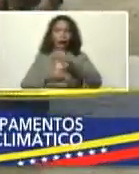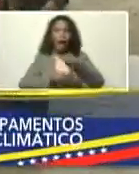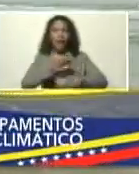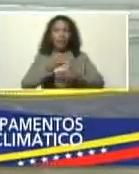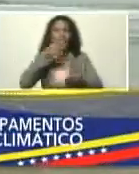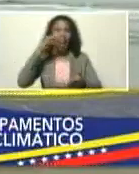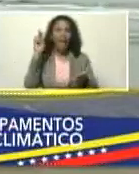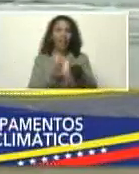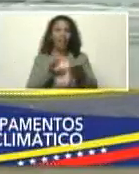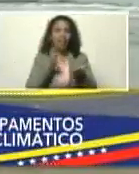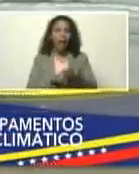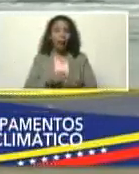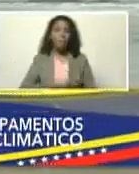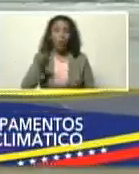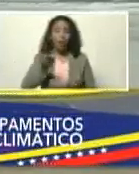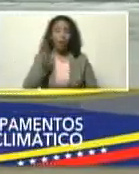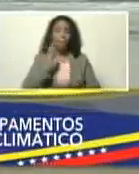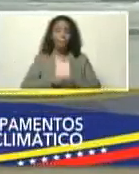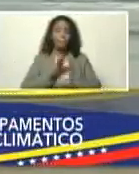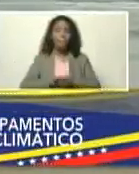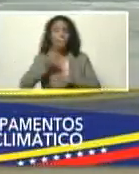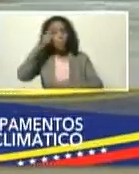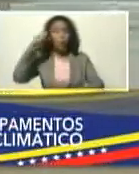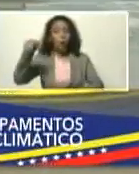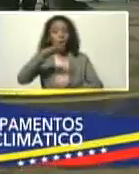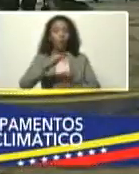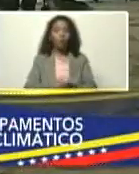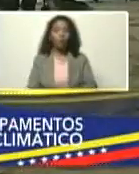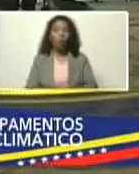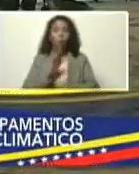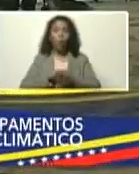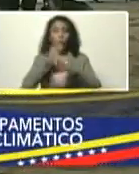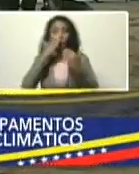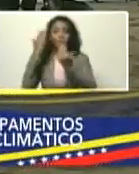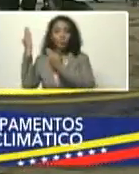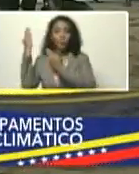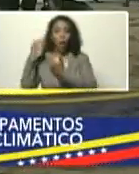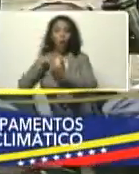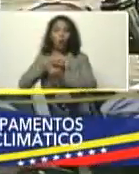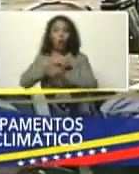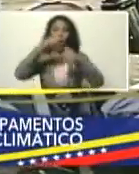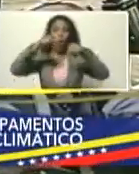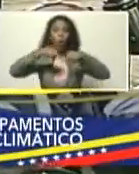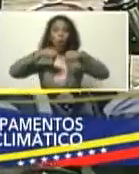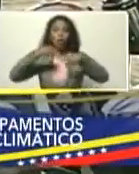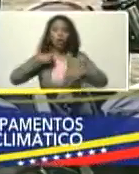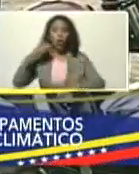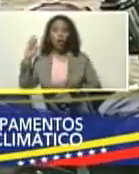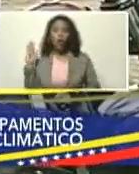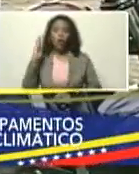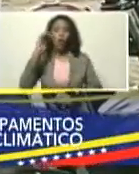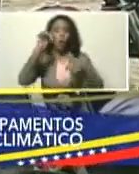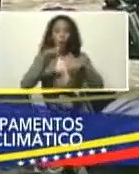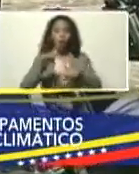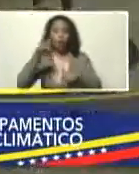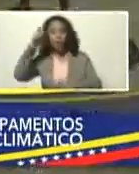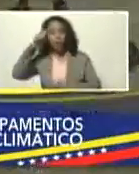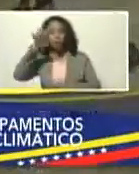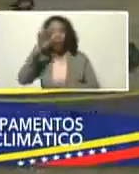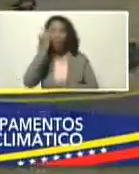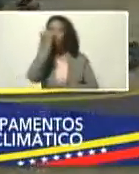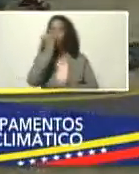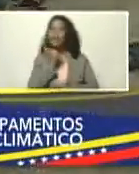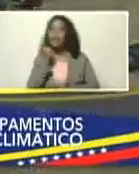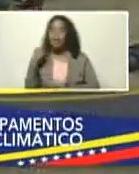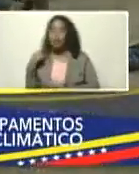verdadera importancia, por parte, de la población, pues fíjense, nosotros, hoy, yo hoy vengo, de la ciudad de Valencia,